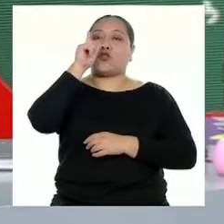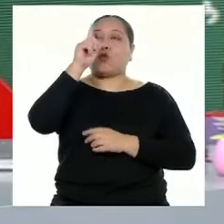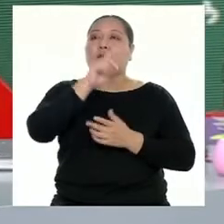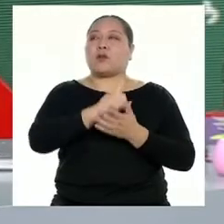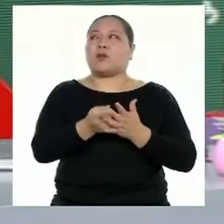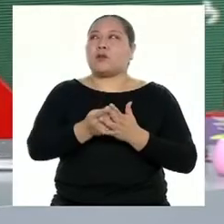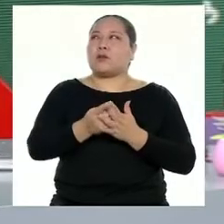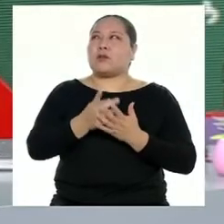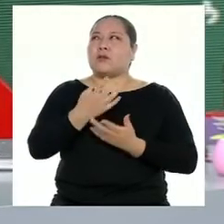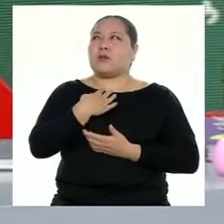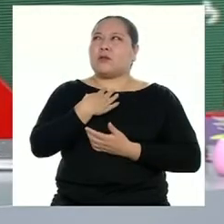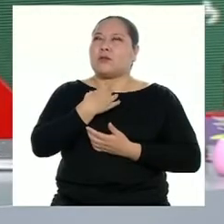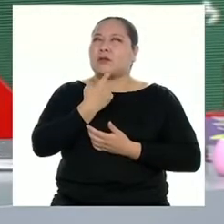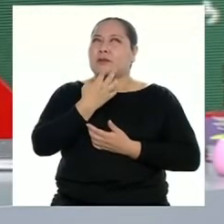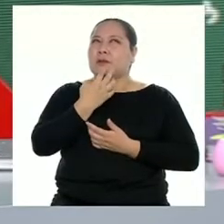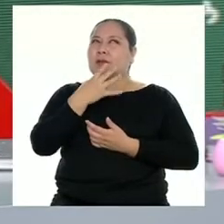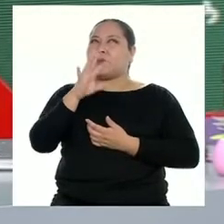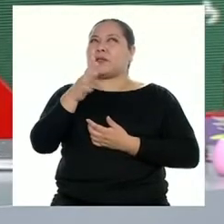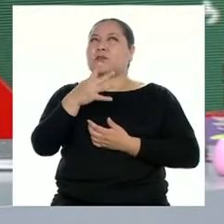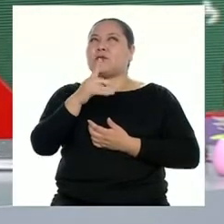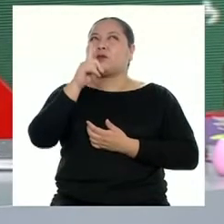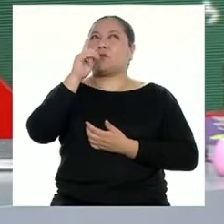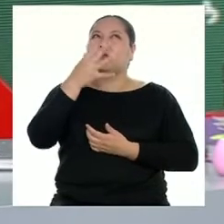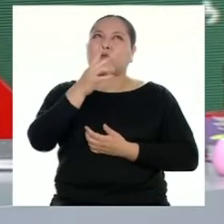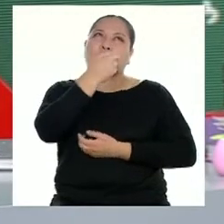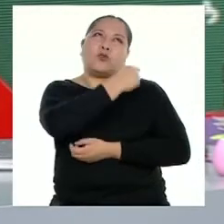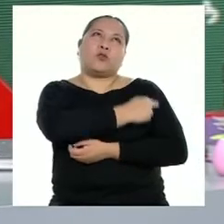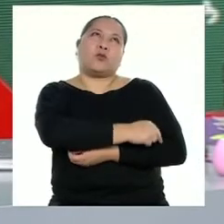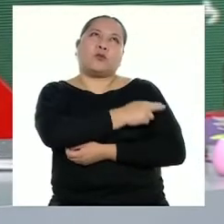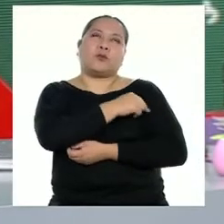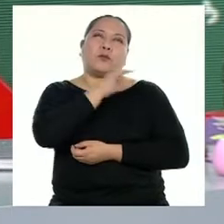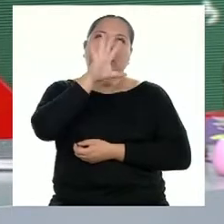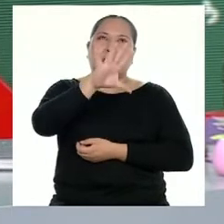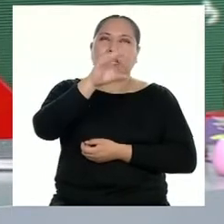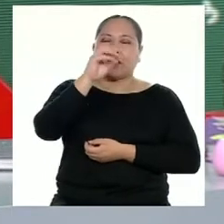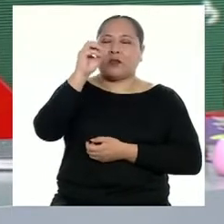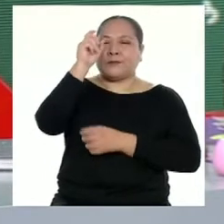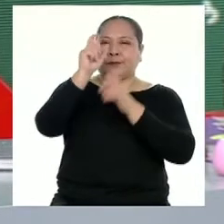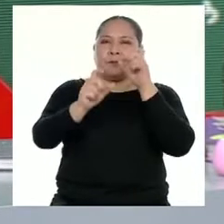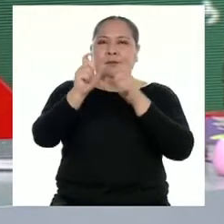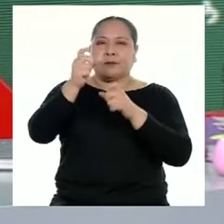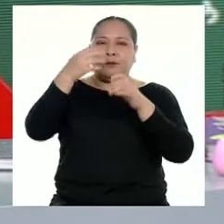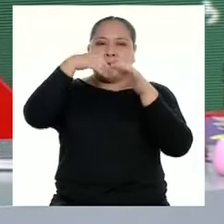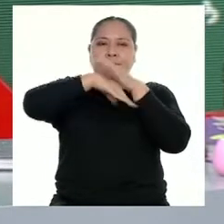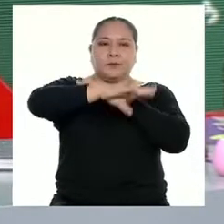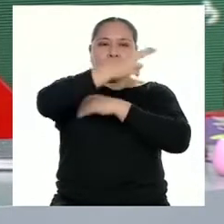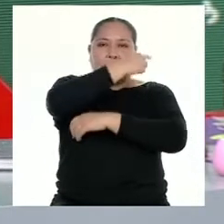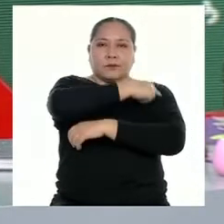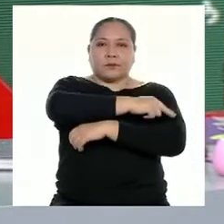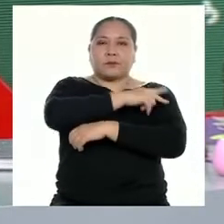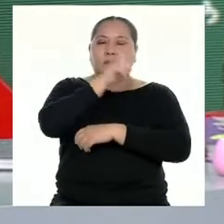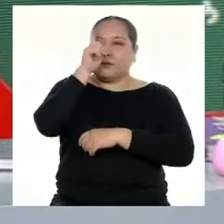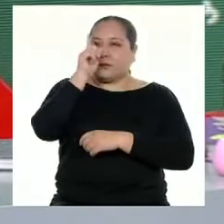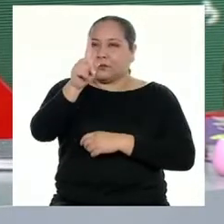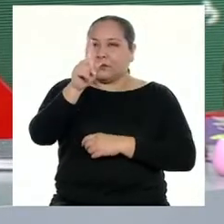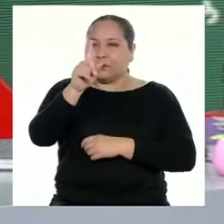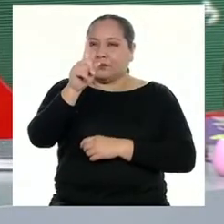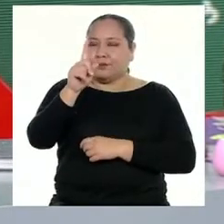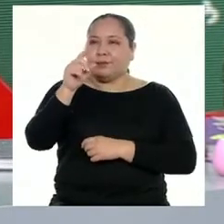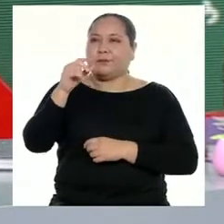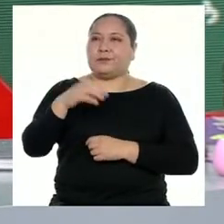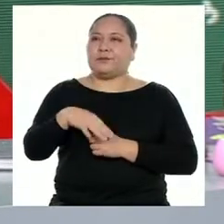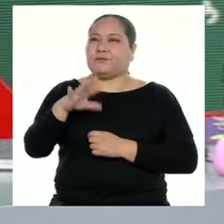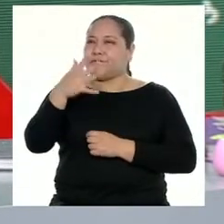Uy, a ver, si hacemos un estimado de un hospital que tiene 500 pacientes hospitalizados, donde un paciente con